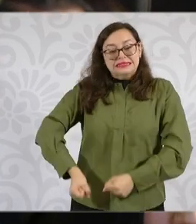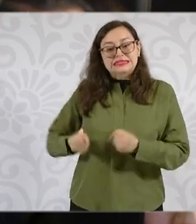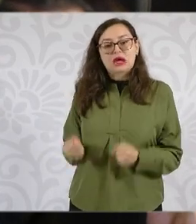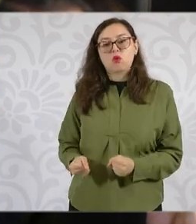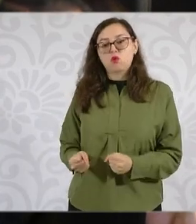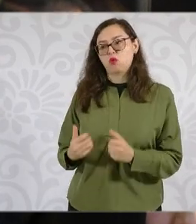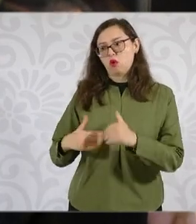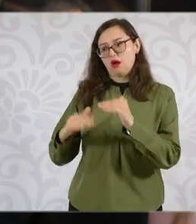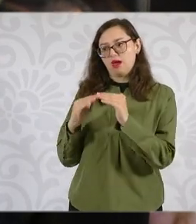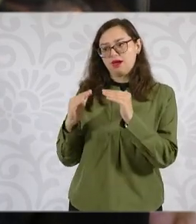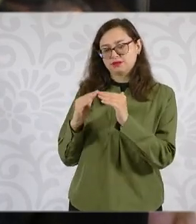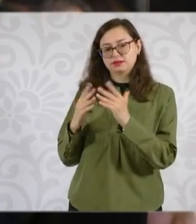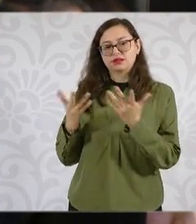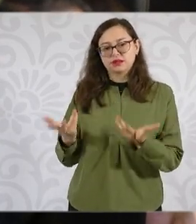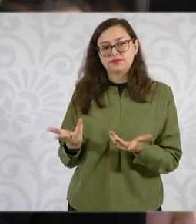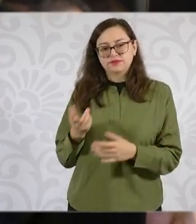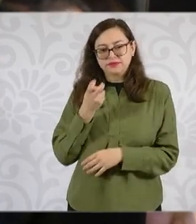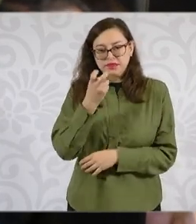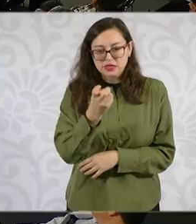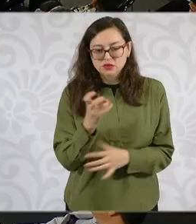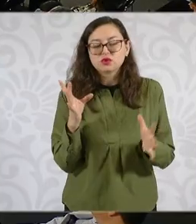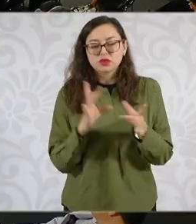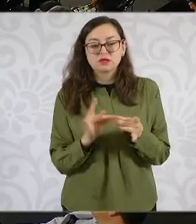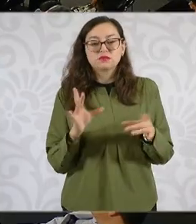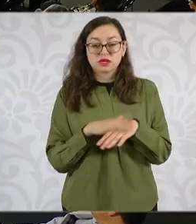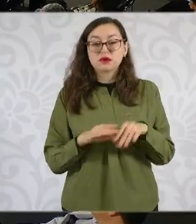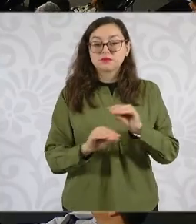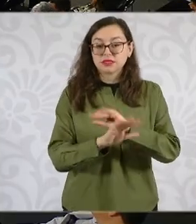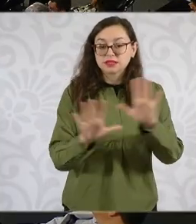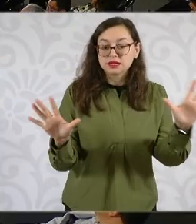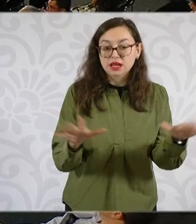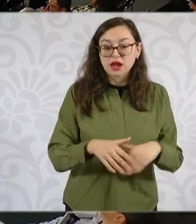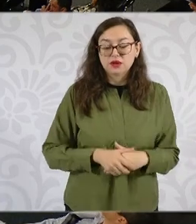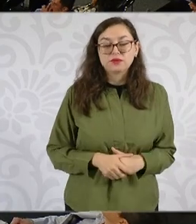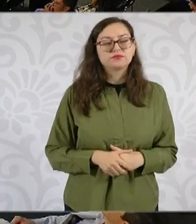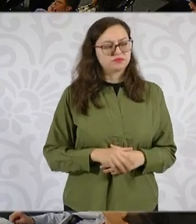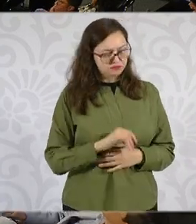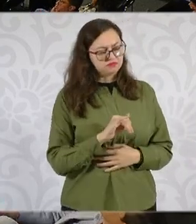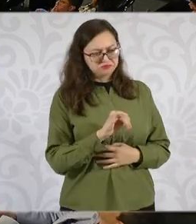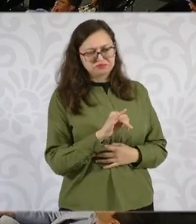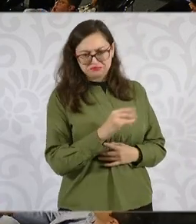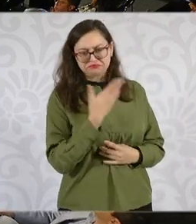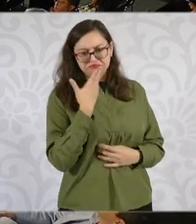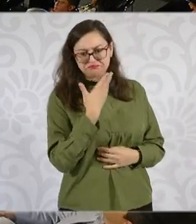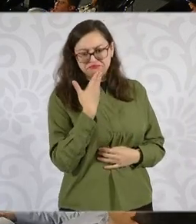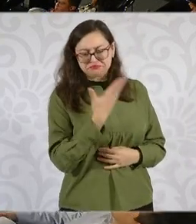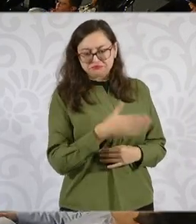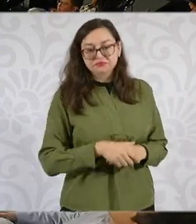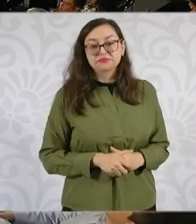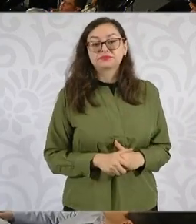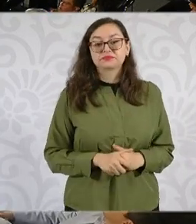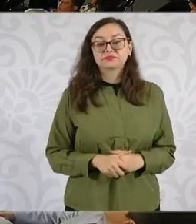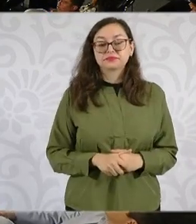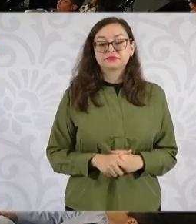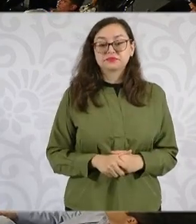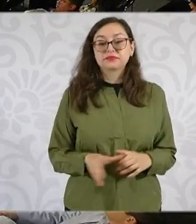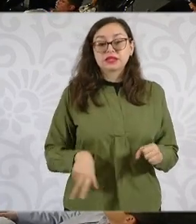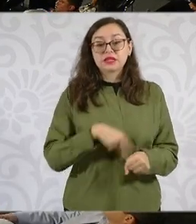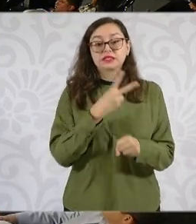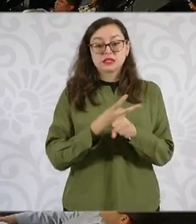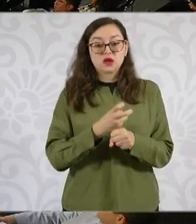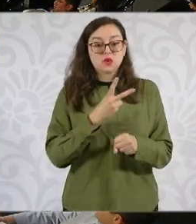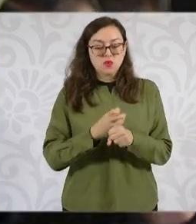que es a través de instituciones, nada más era una precisión respecto a los migrantes. Mi segunda pregunta, presidenta,